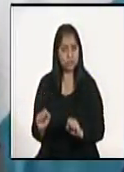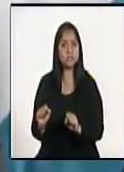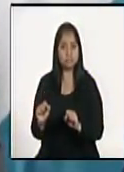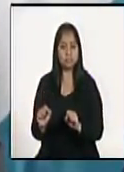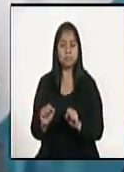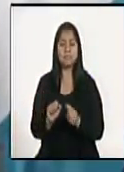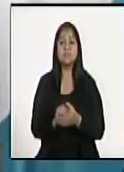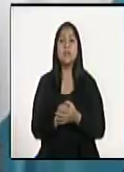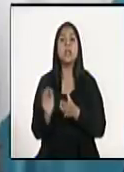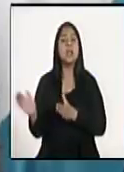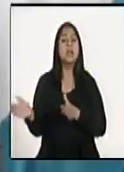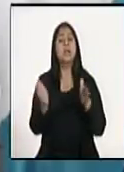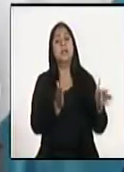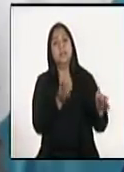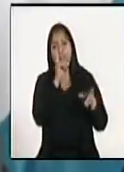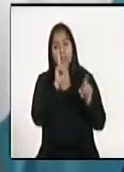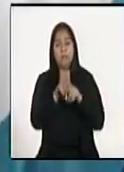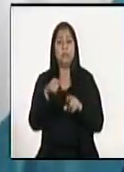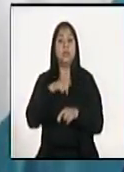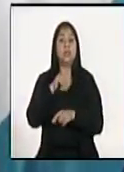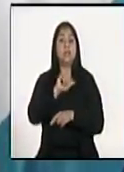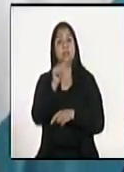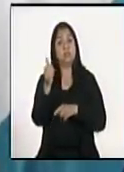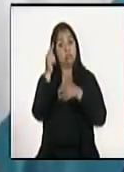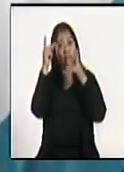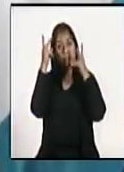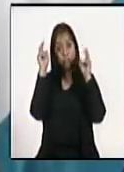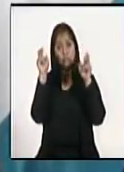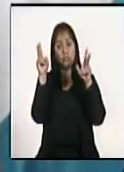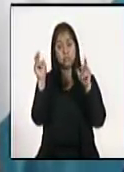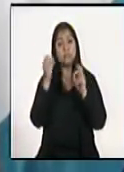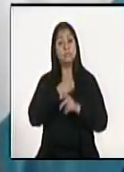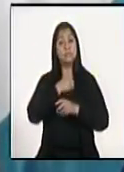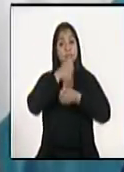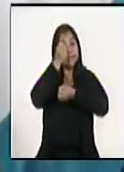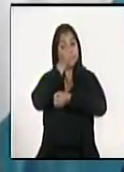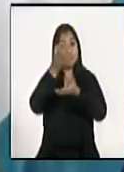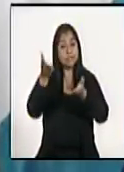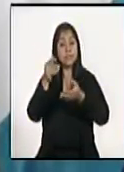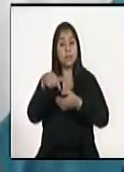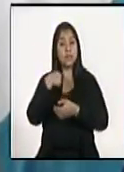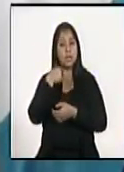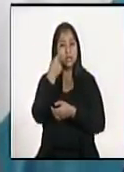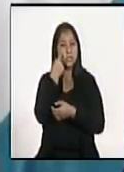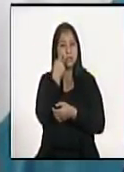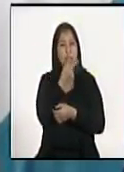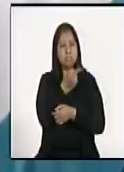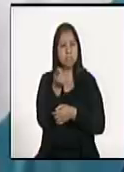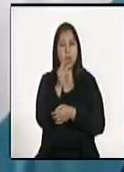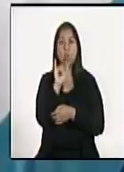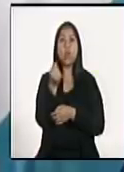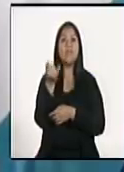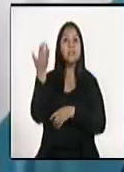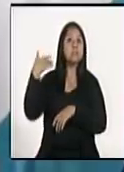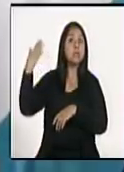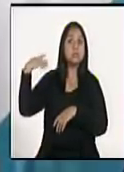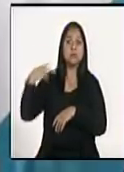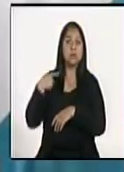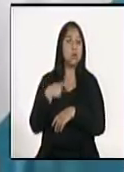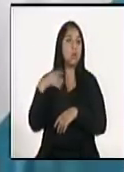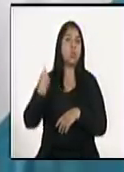Tal vez un tema que les quiero comentar, si hemos visto desde el jueves de la semana pasada una demanda